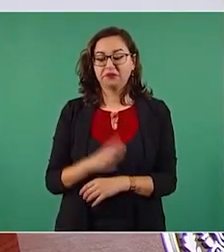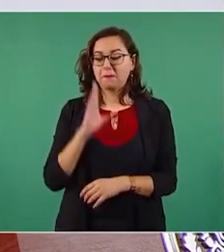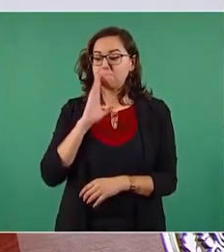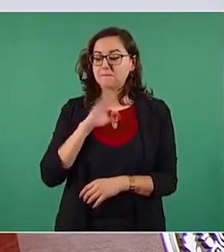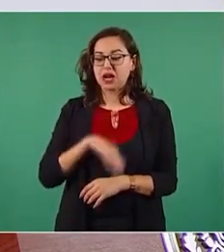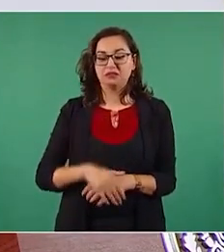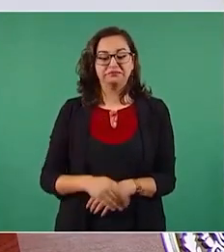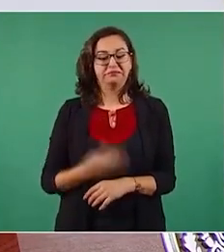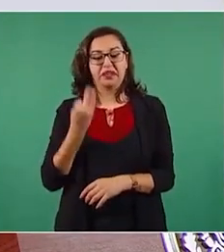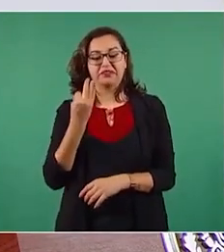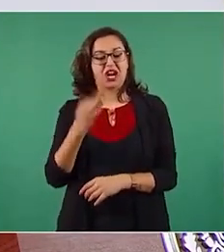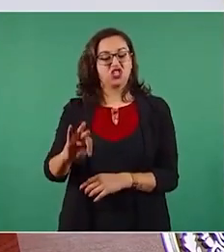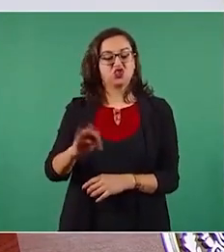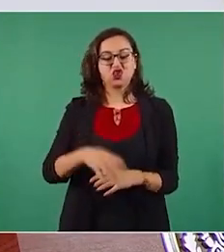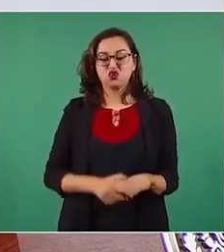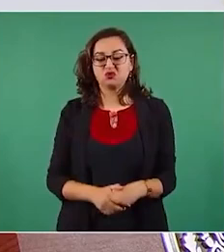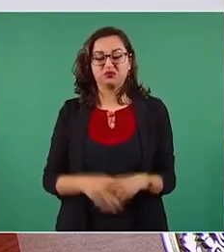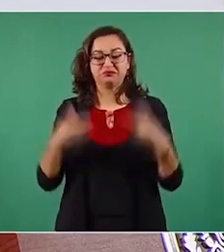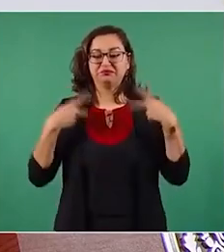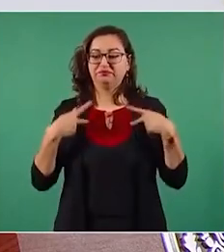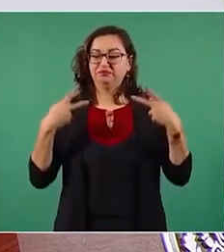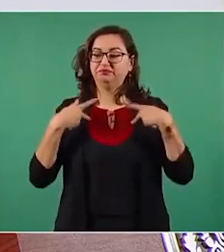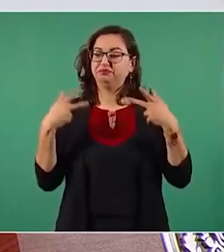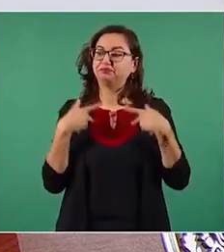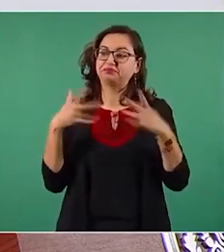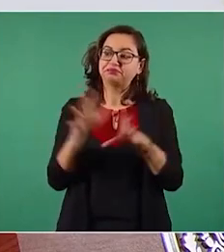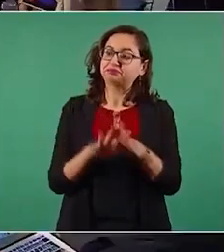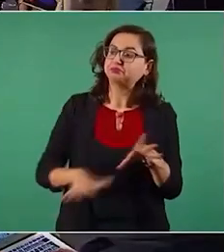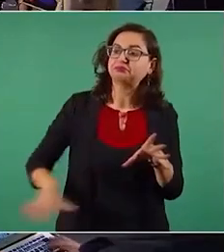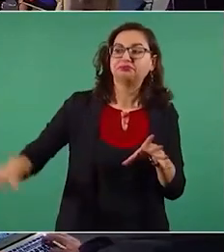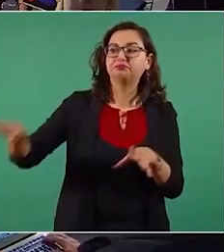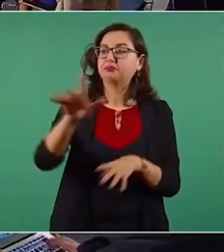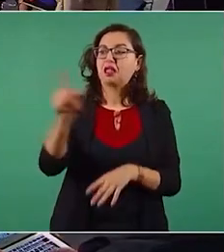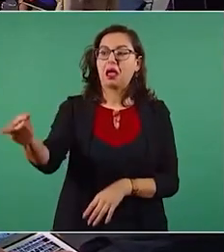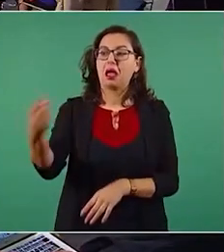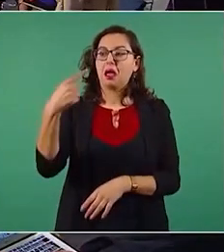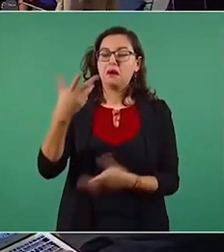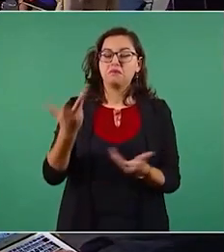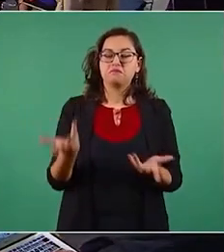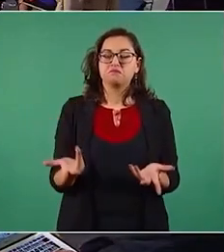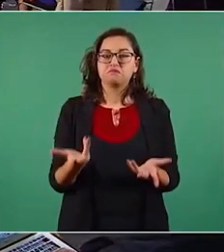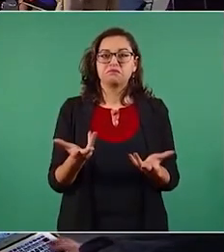bastante, los había atendido bien a los de arriba